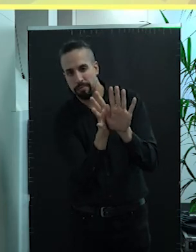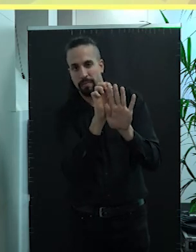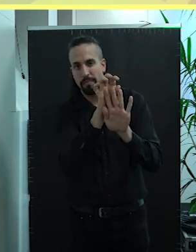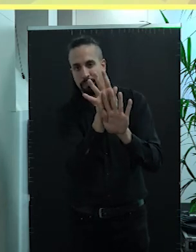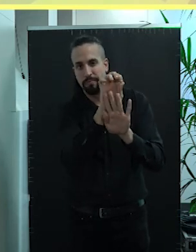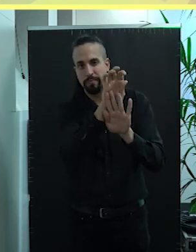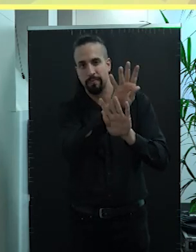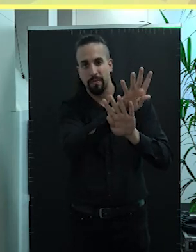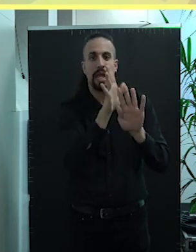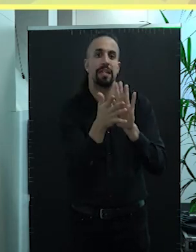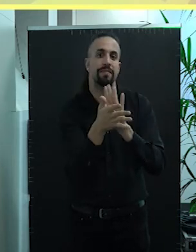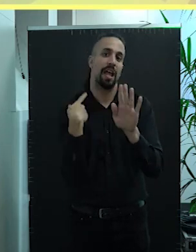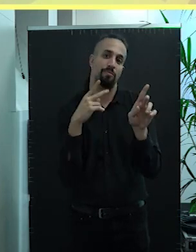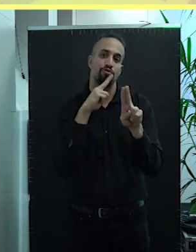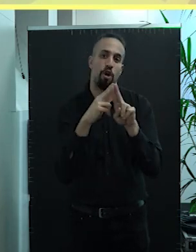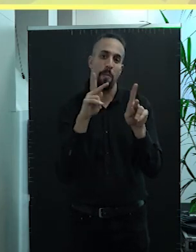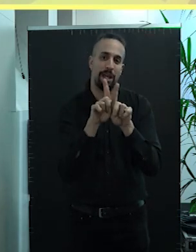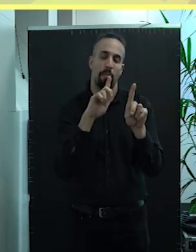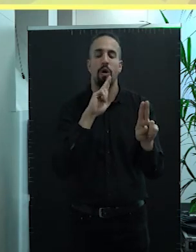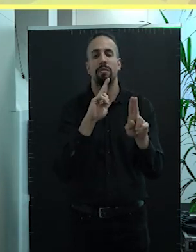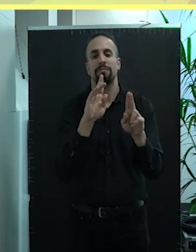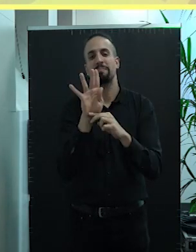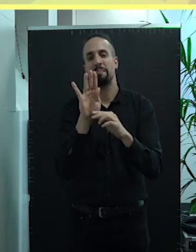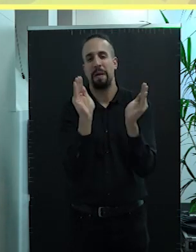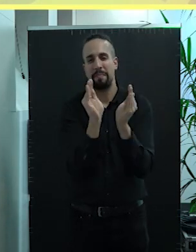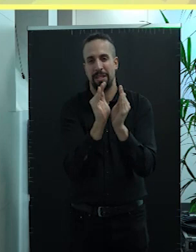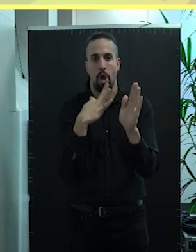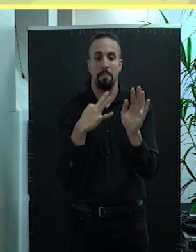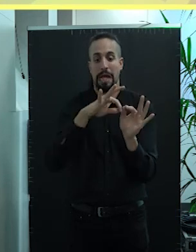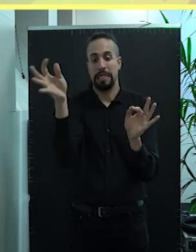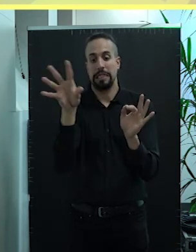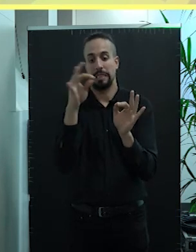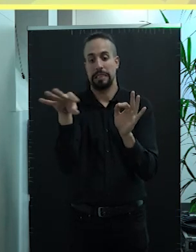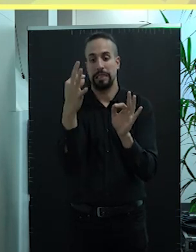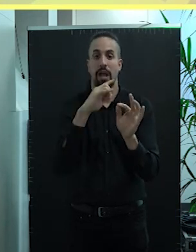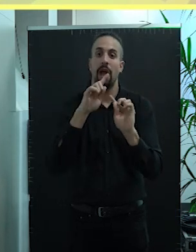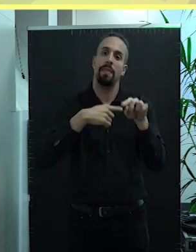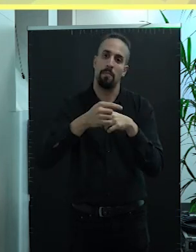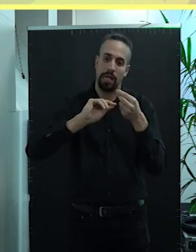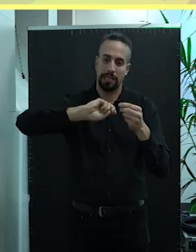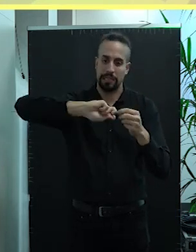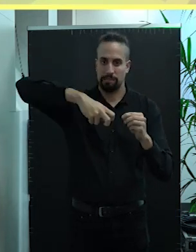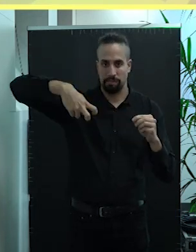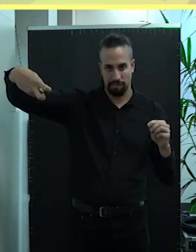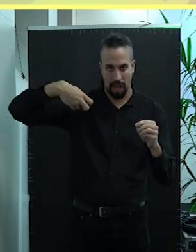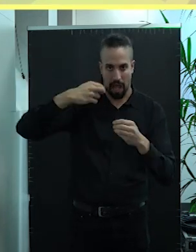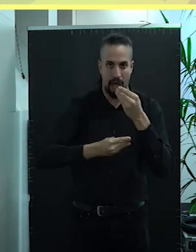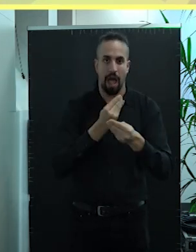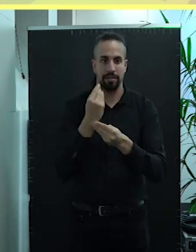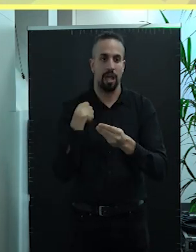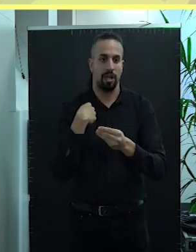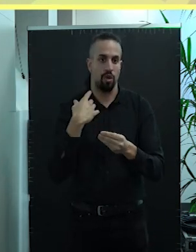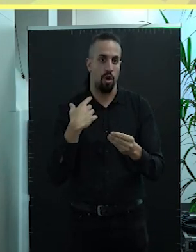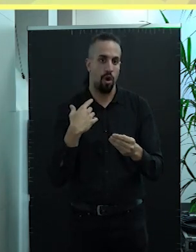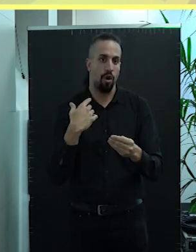son los palmitos se va sacando y con eso se va trenzando yo personalmente soy